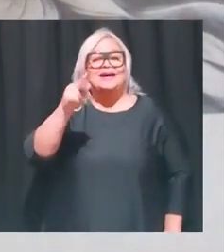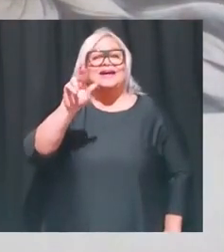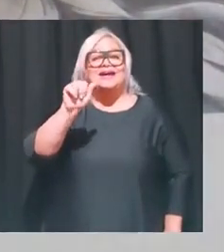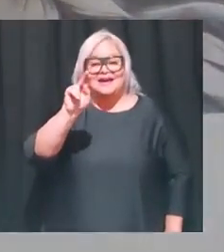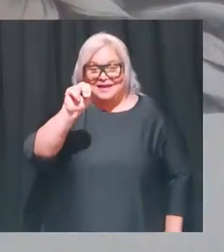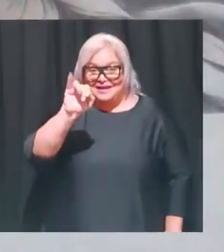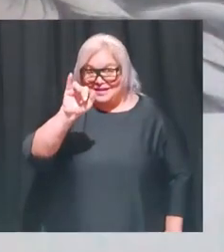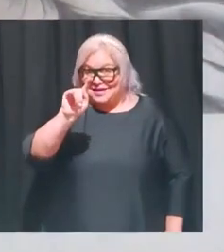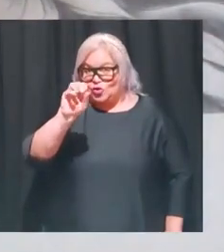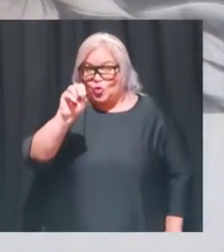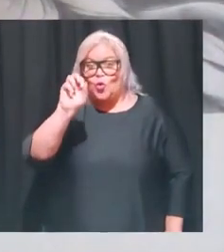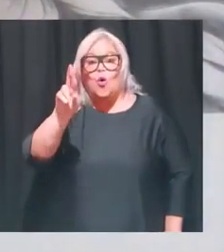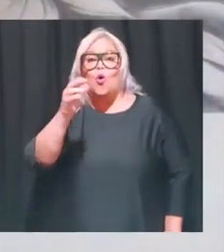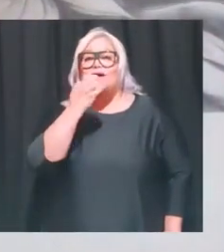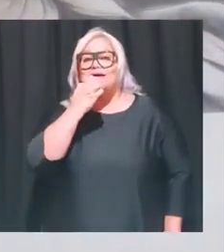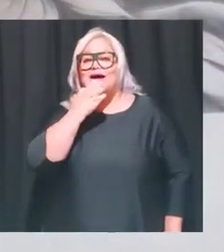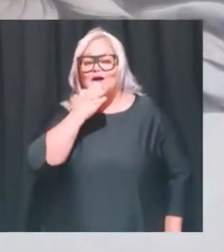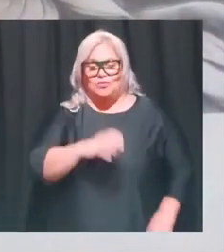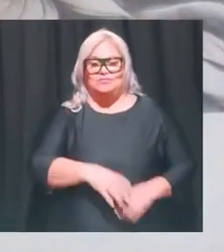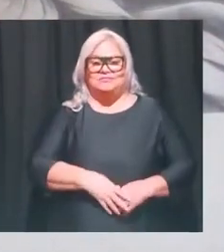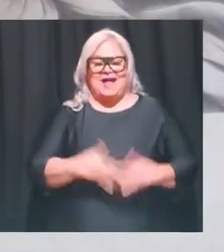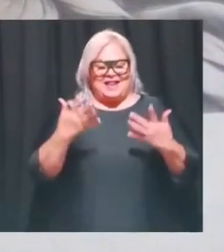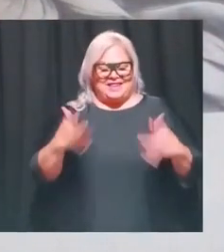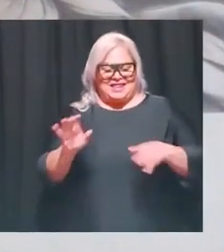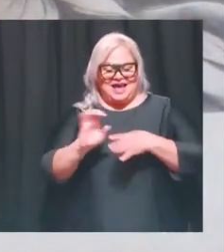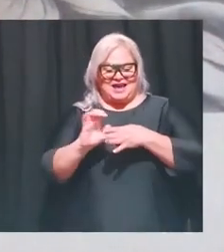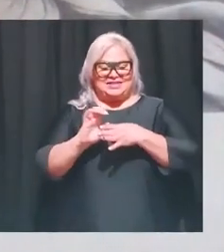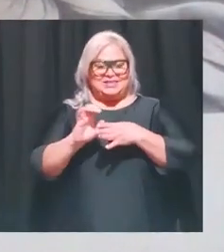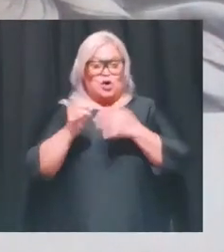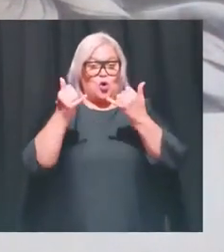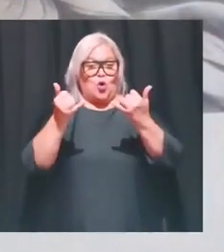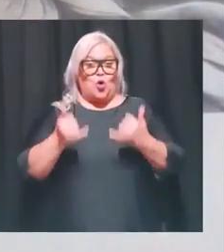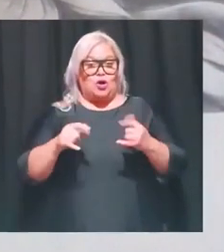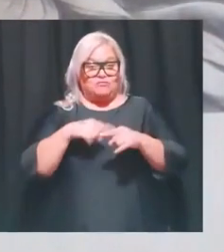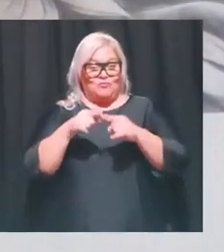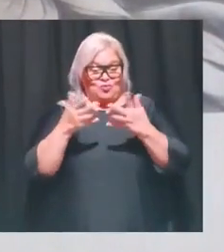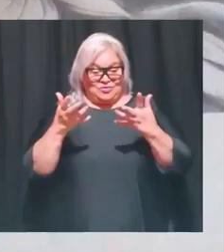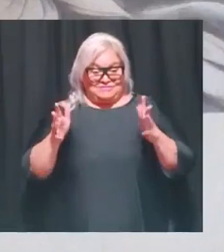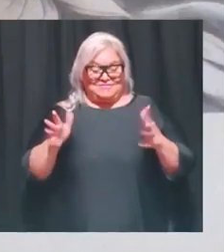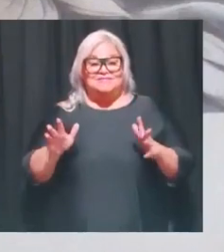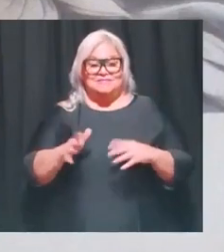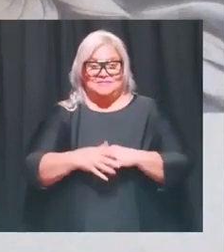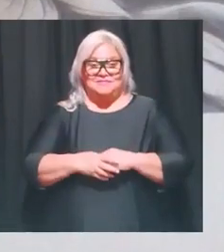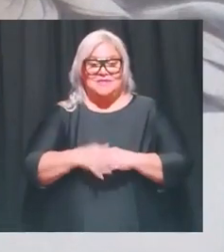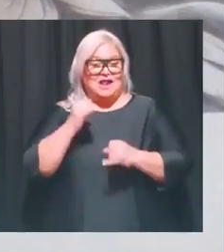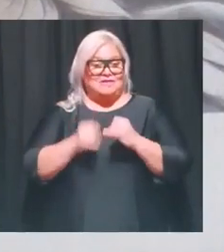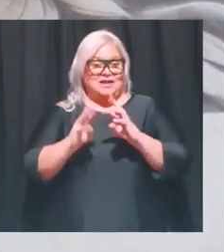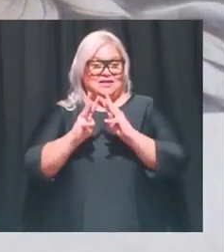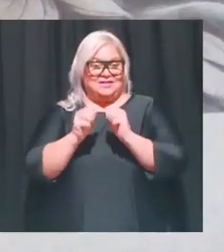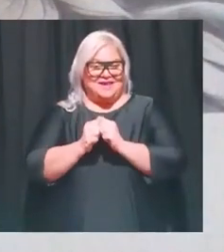nada así que ese es el ejercicio que van a hacer hoy después de que verdad al final del taller